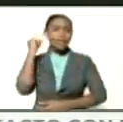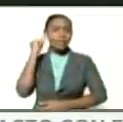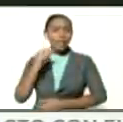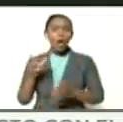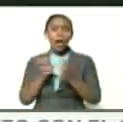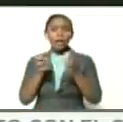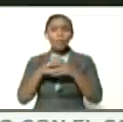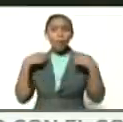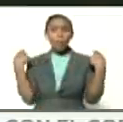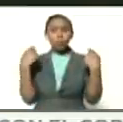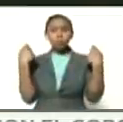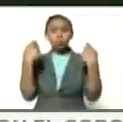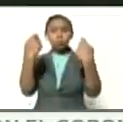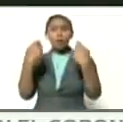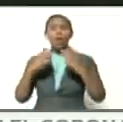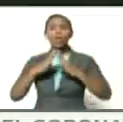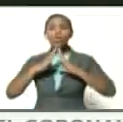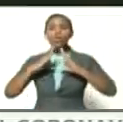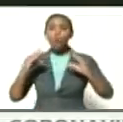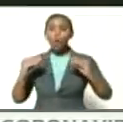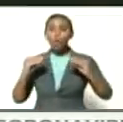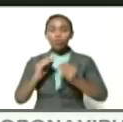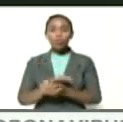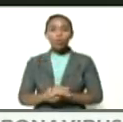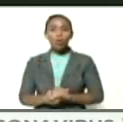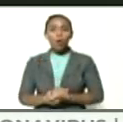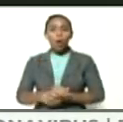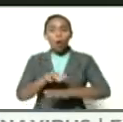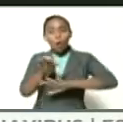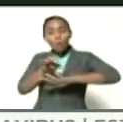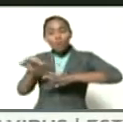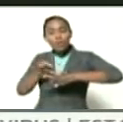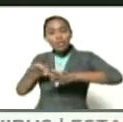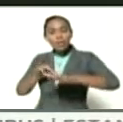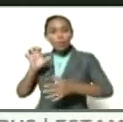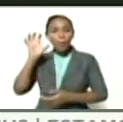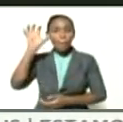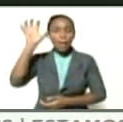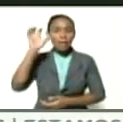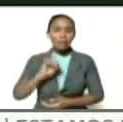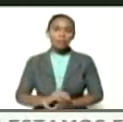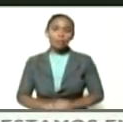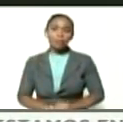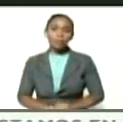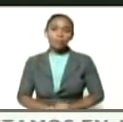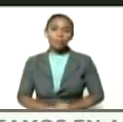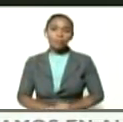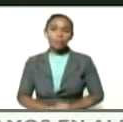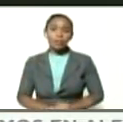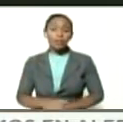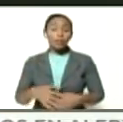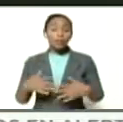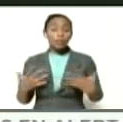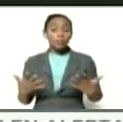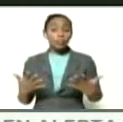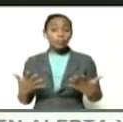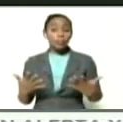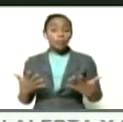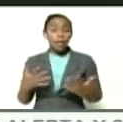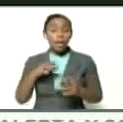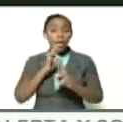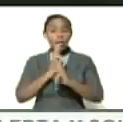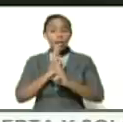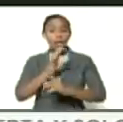equipos promotores de todos los municipios del país. Y a través de las redes